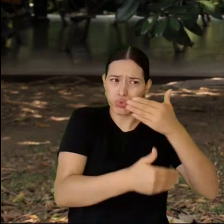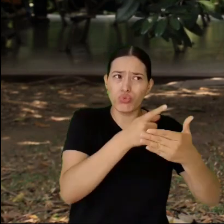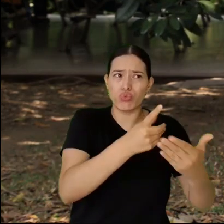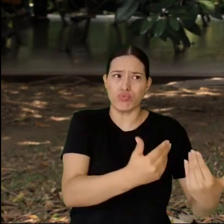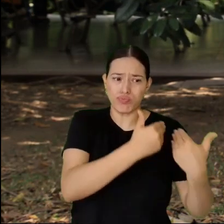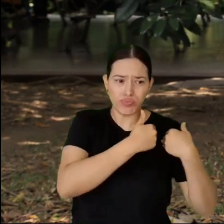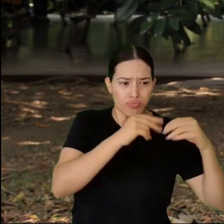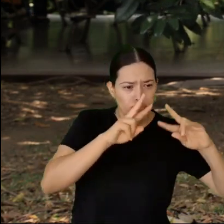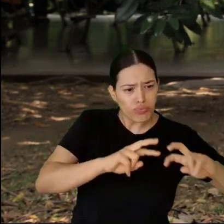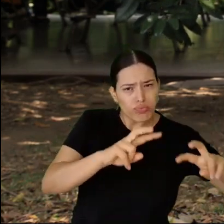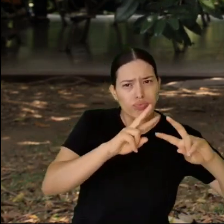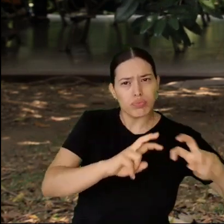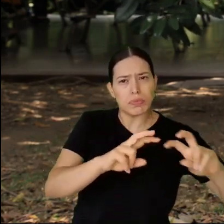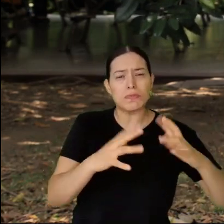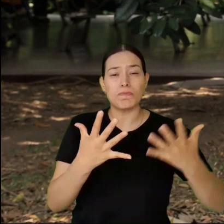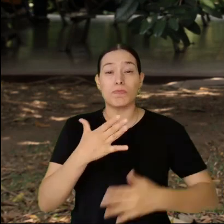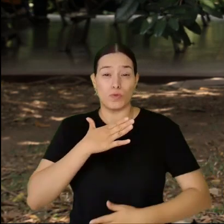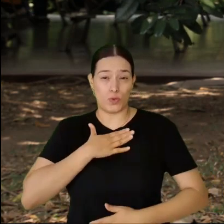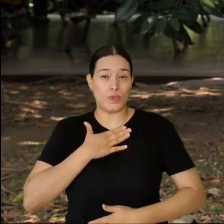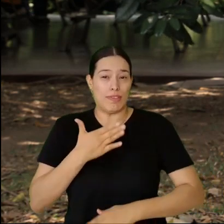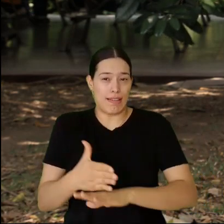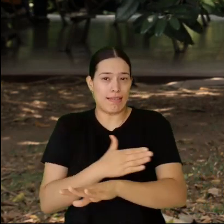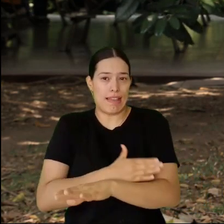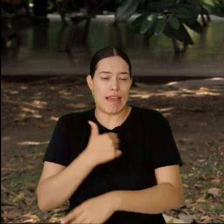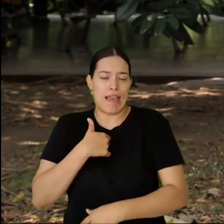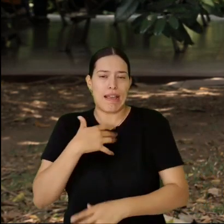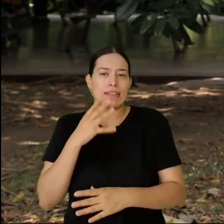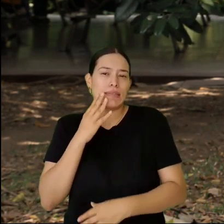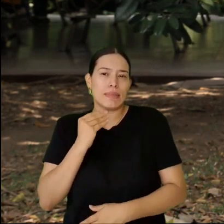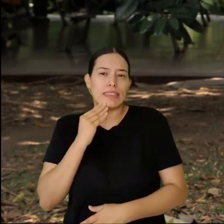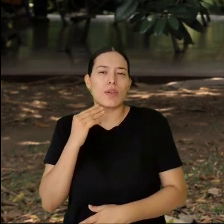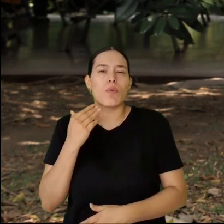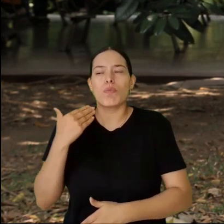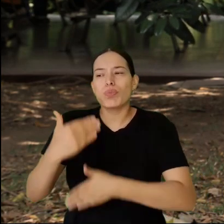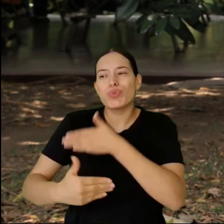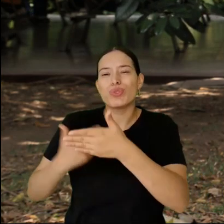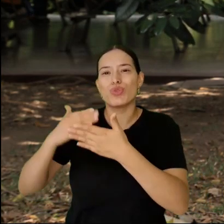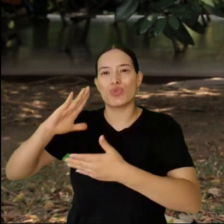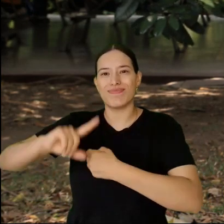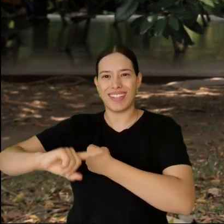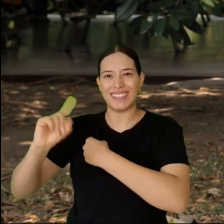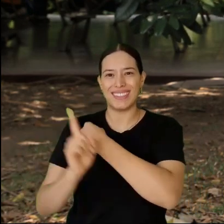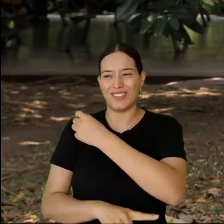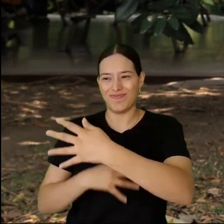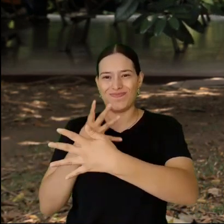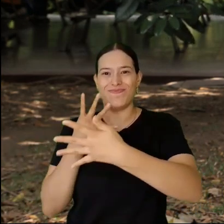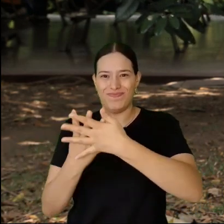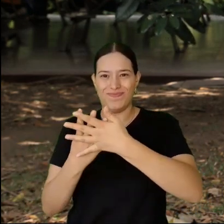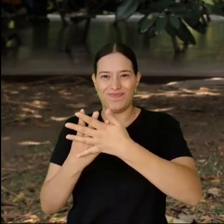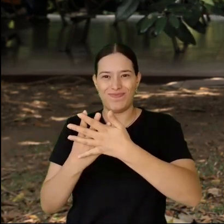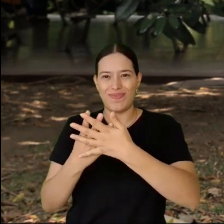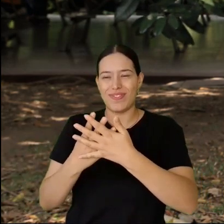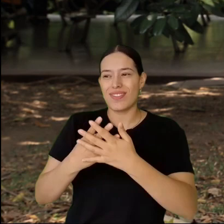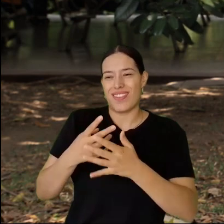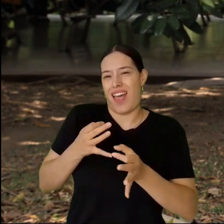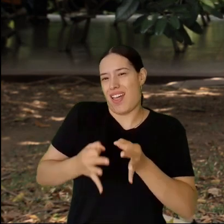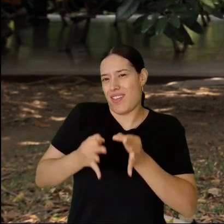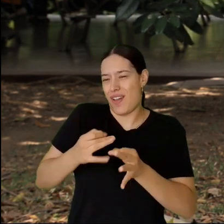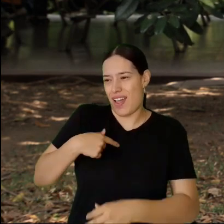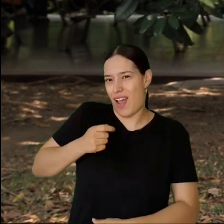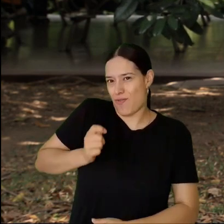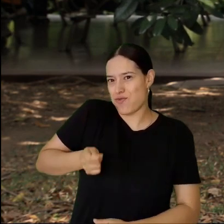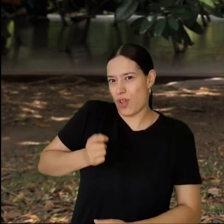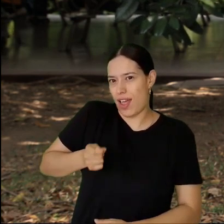En el caso en particular que conozco de cerca por mi trabajo en el litigio en procesos penales, es una de las